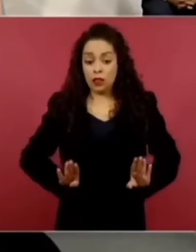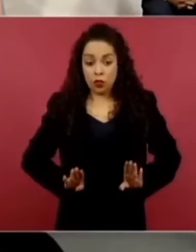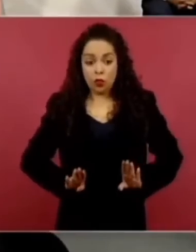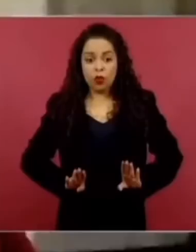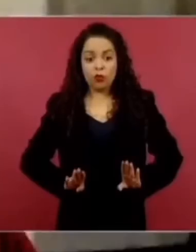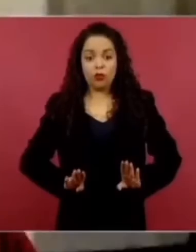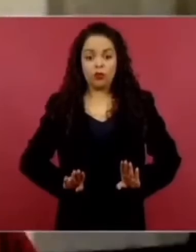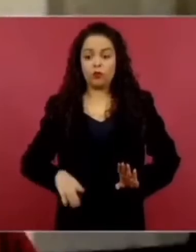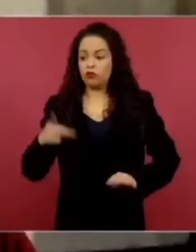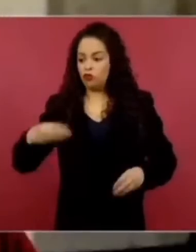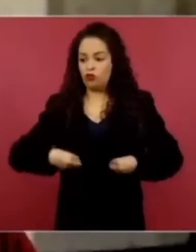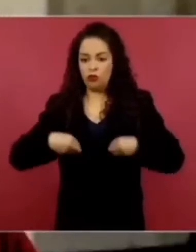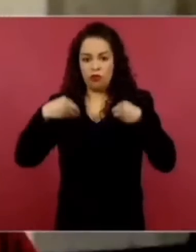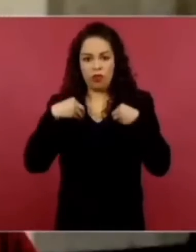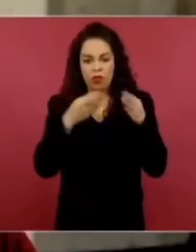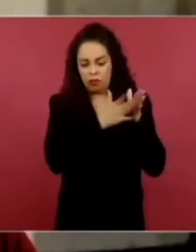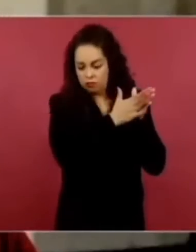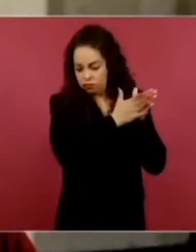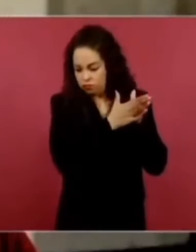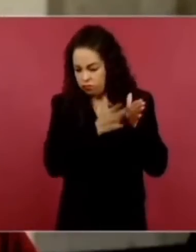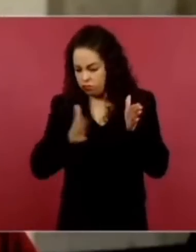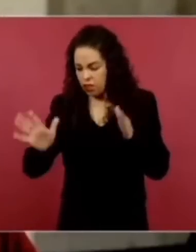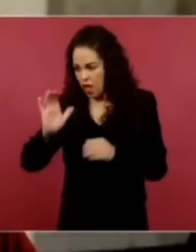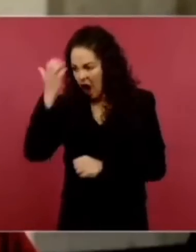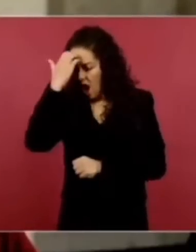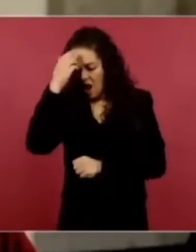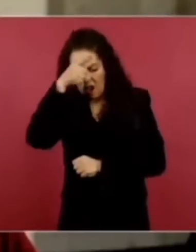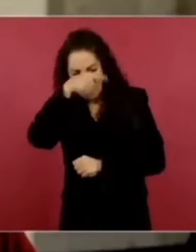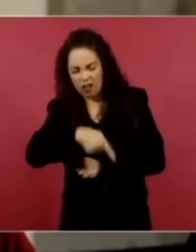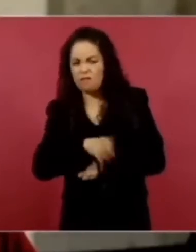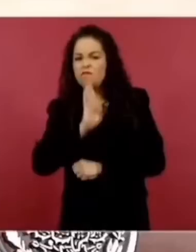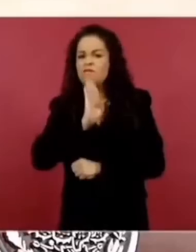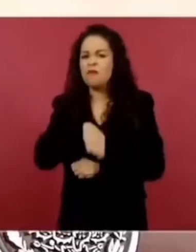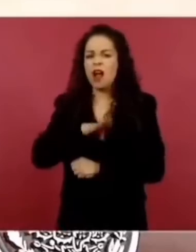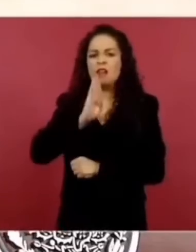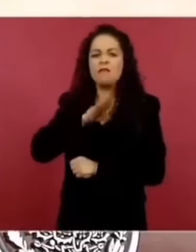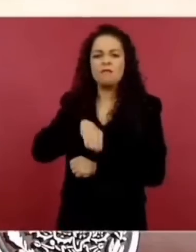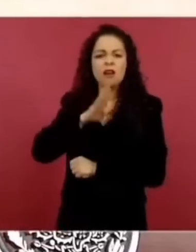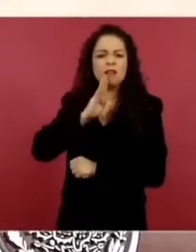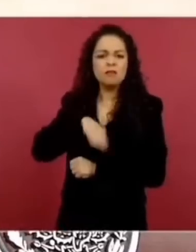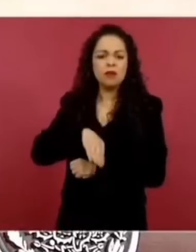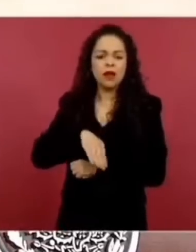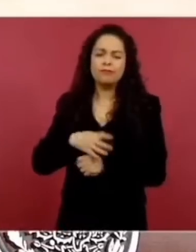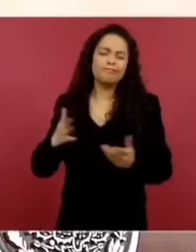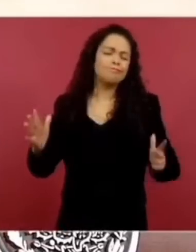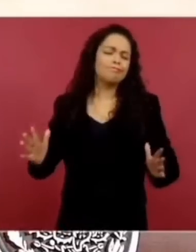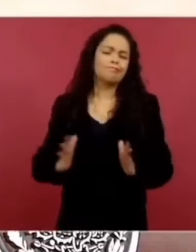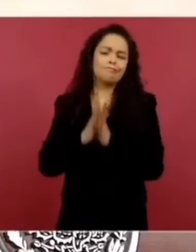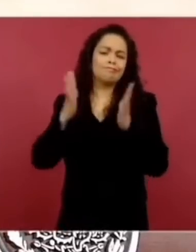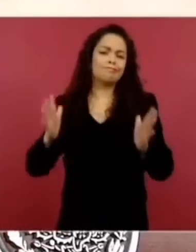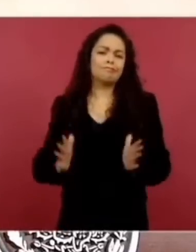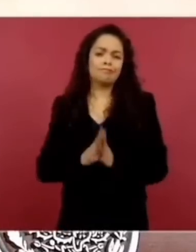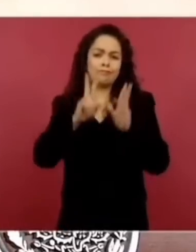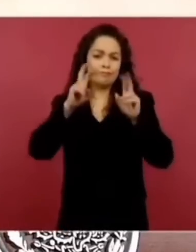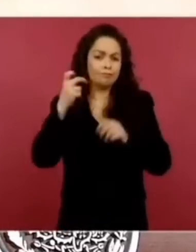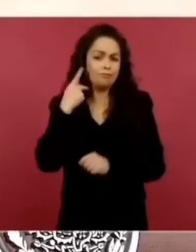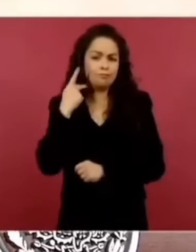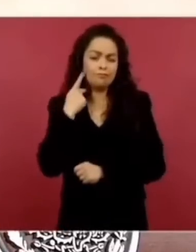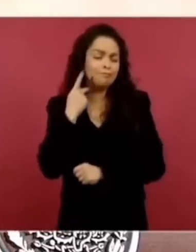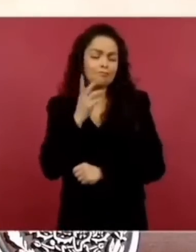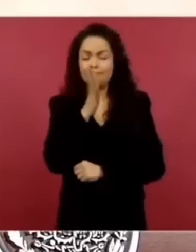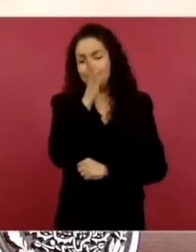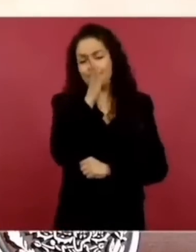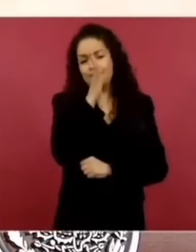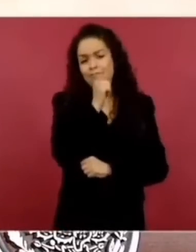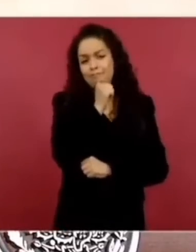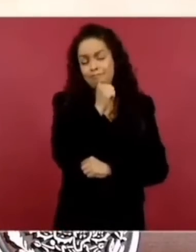antecedentes, de mala fama pública, ya no puede participar y no porque se